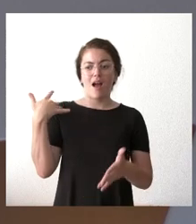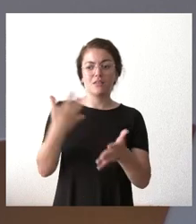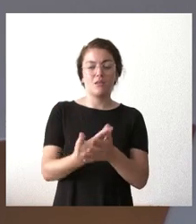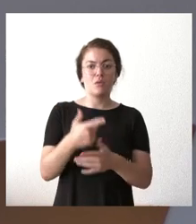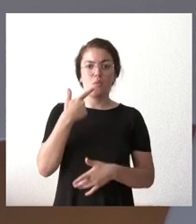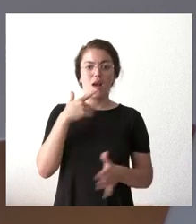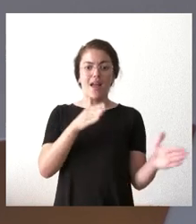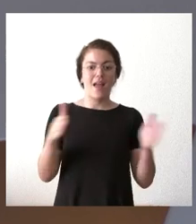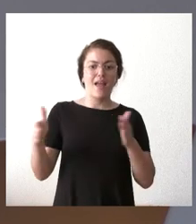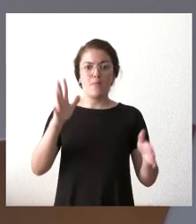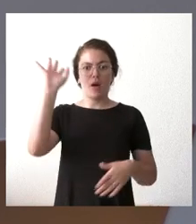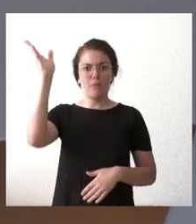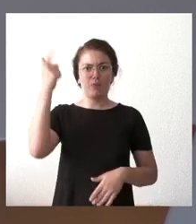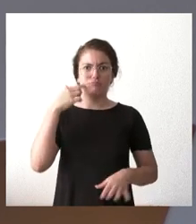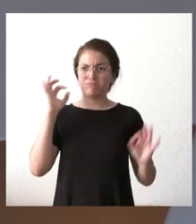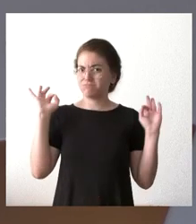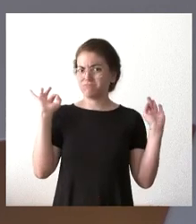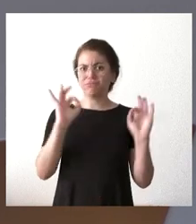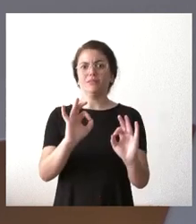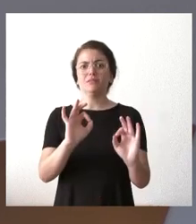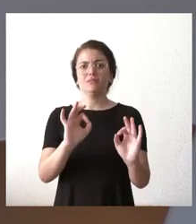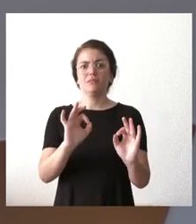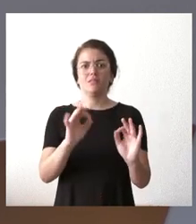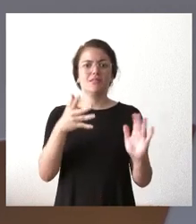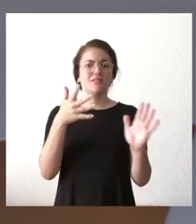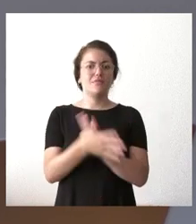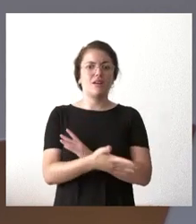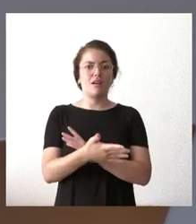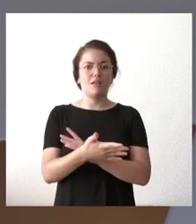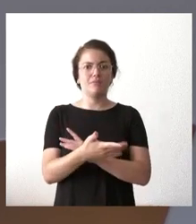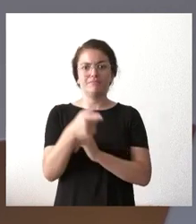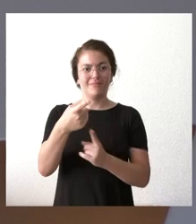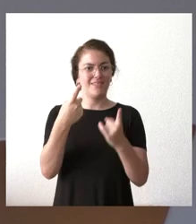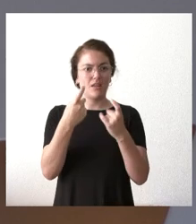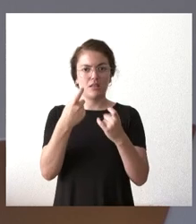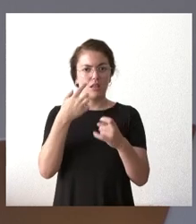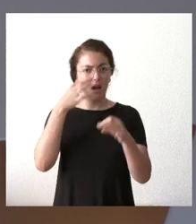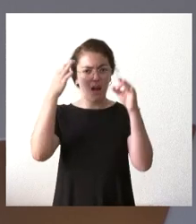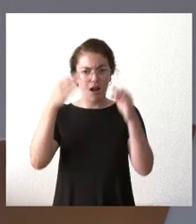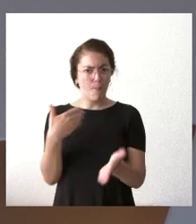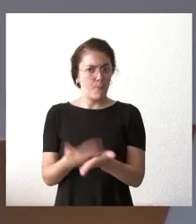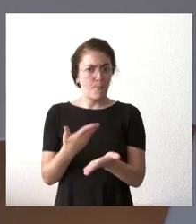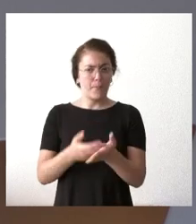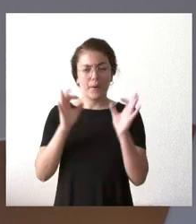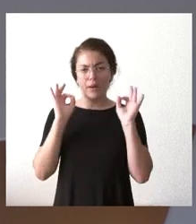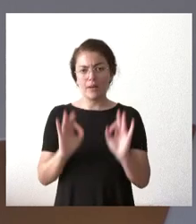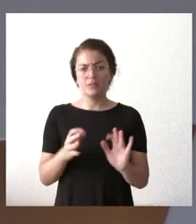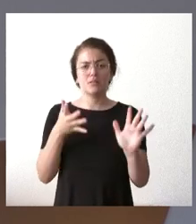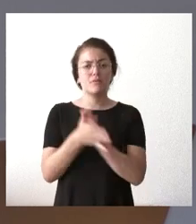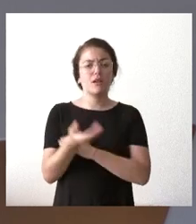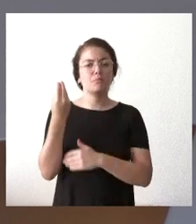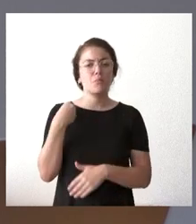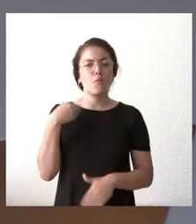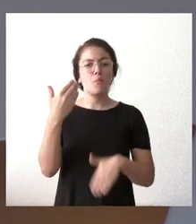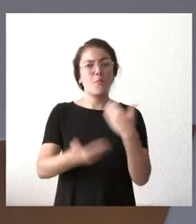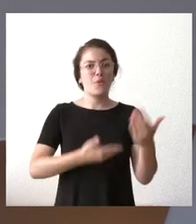extraordinario que si cabe ha asentado más la necesidad de trabajar en ese sentido y por lo tanto ese proceso de mejora